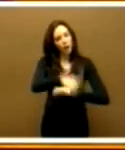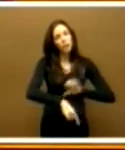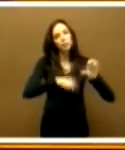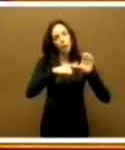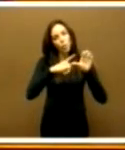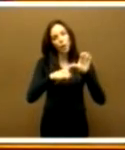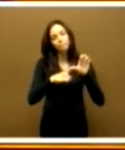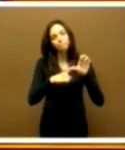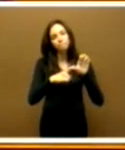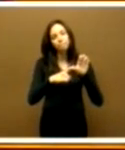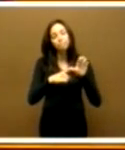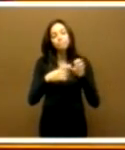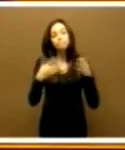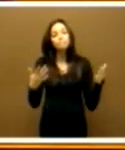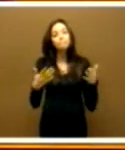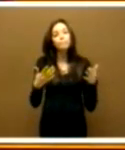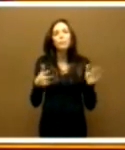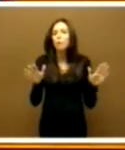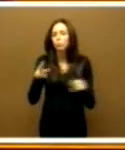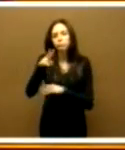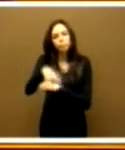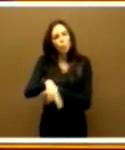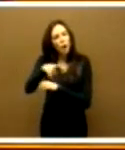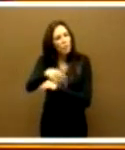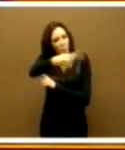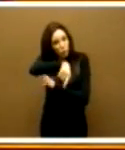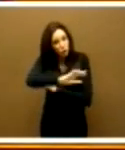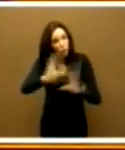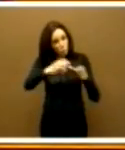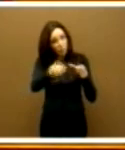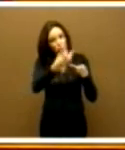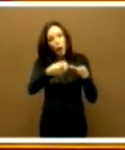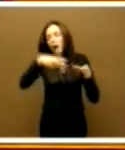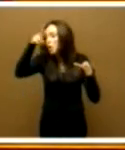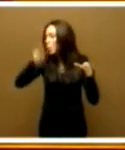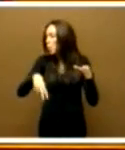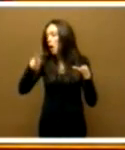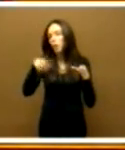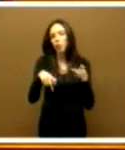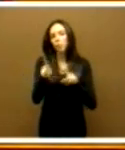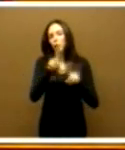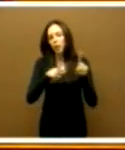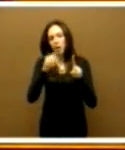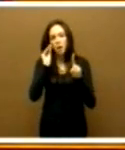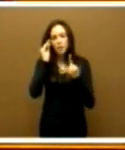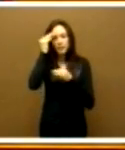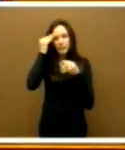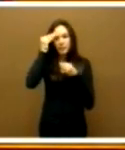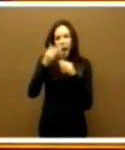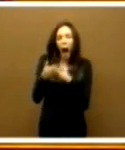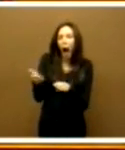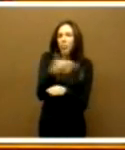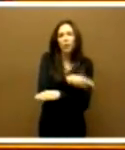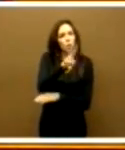y que nunca jamás ustedes se adelantan al problema. Ponen las medidas